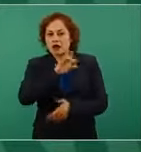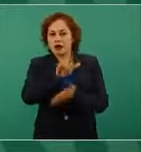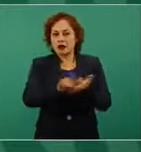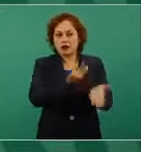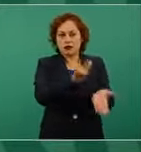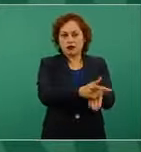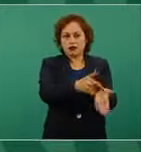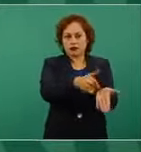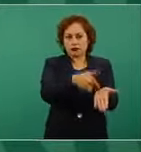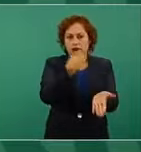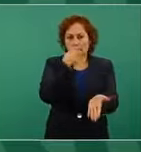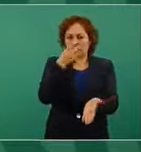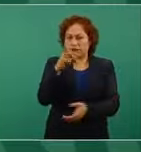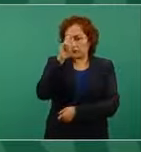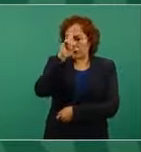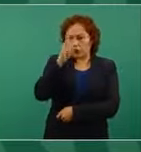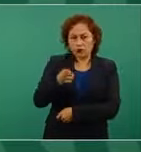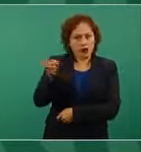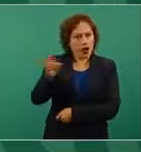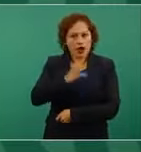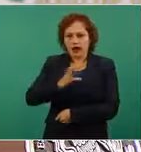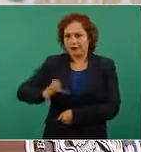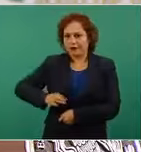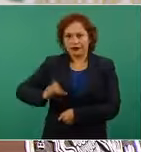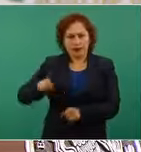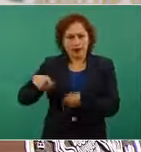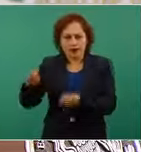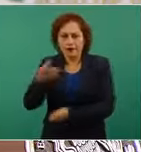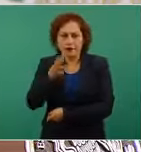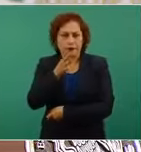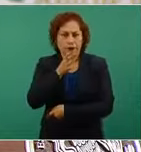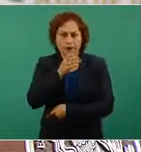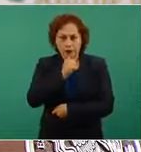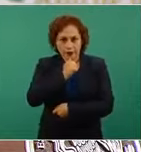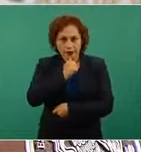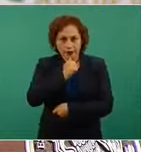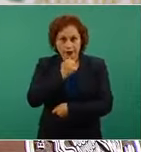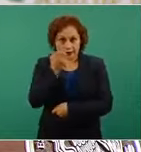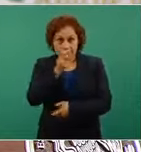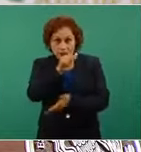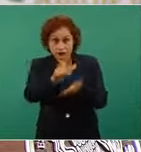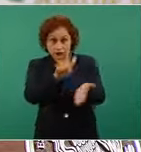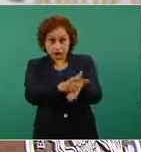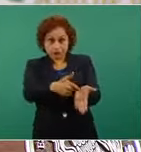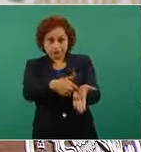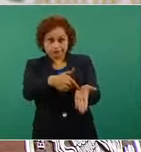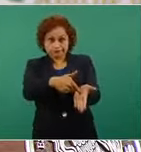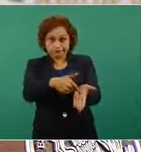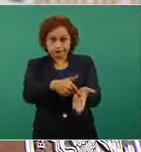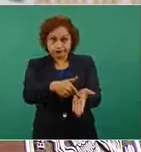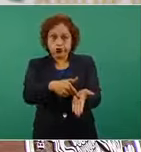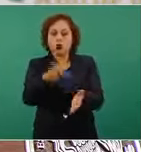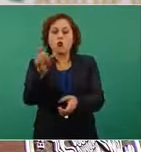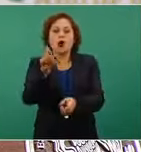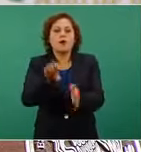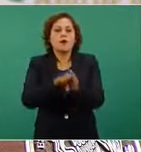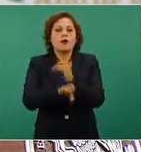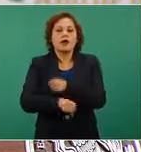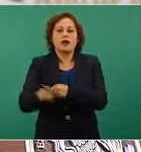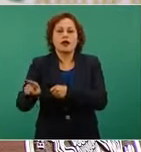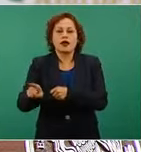está prohibido en el momento del registro de las candidaturas,